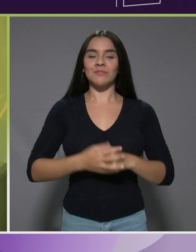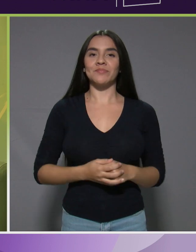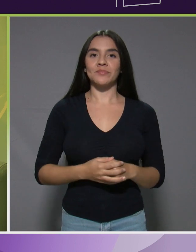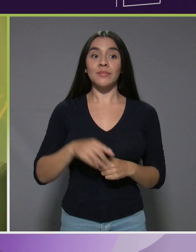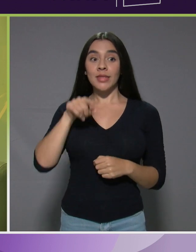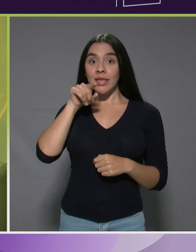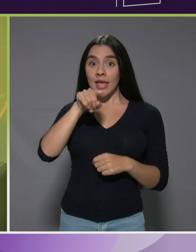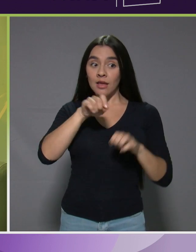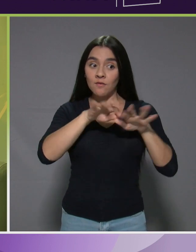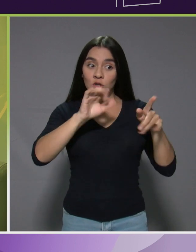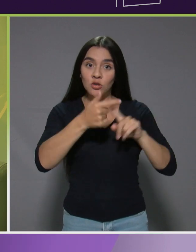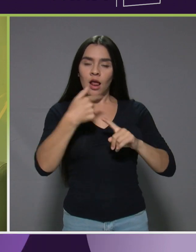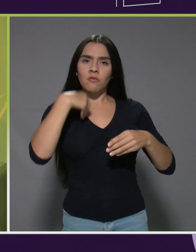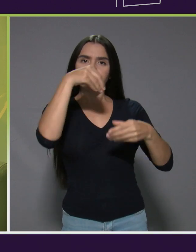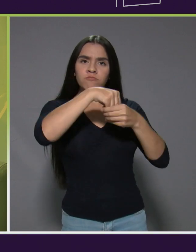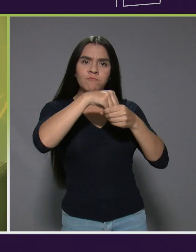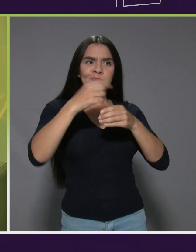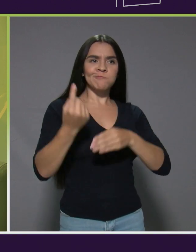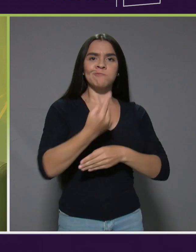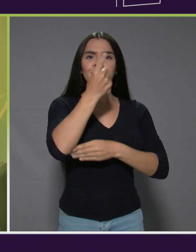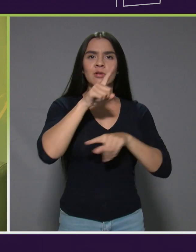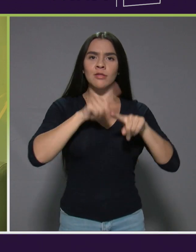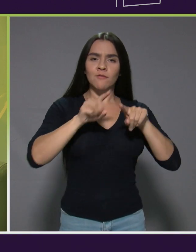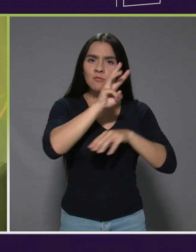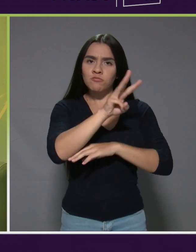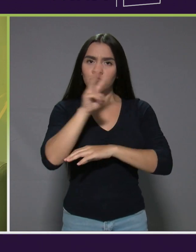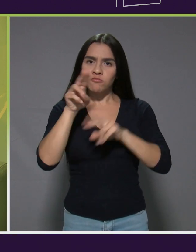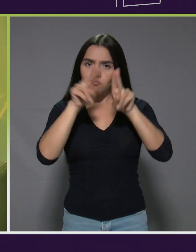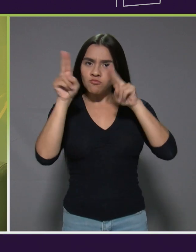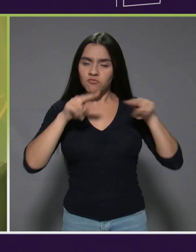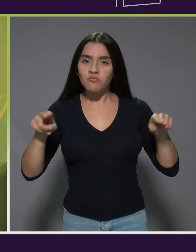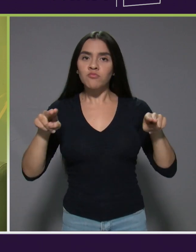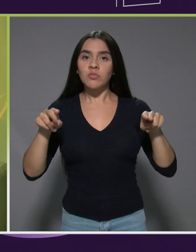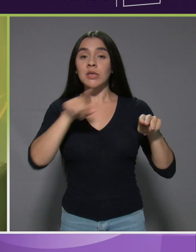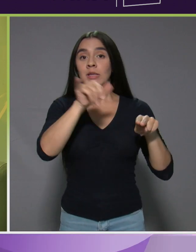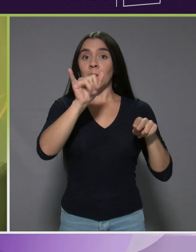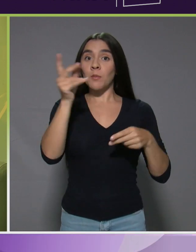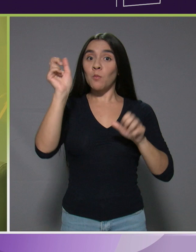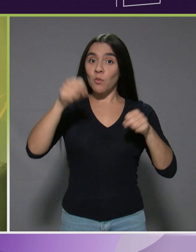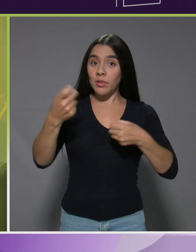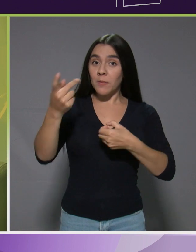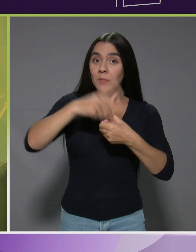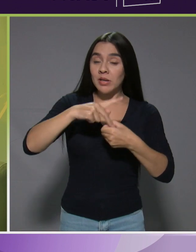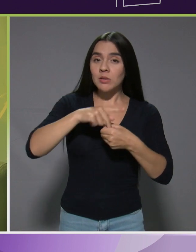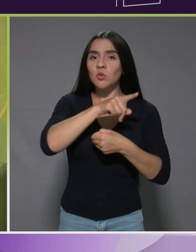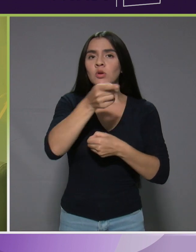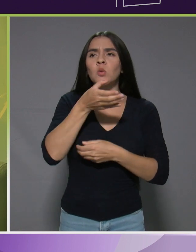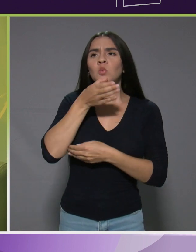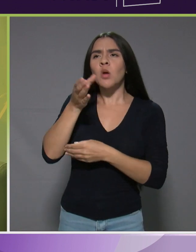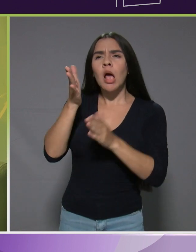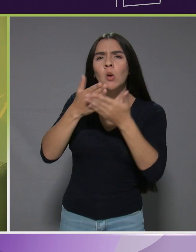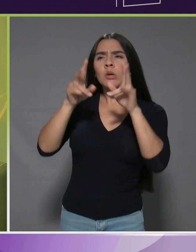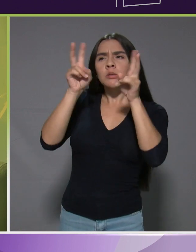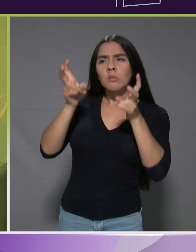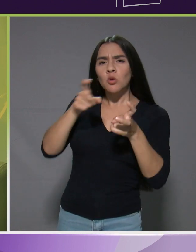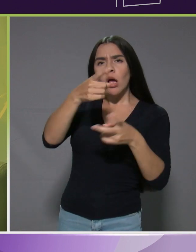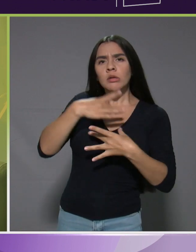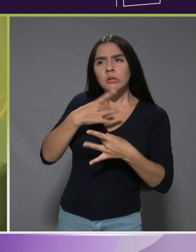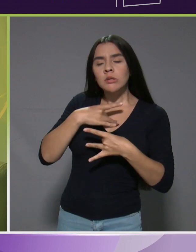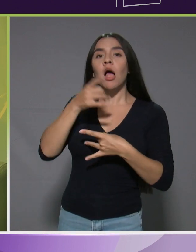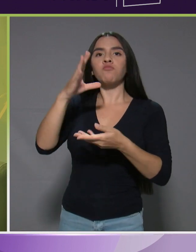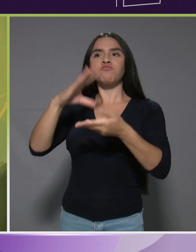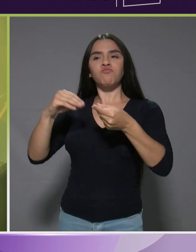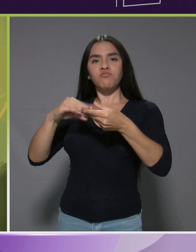Allí accede a contenidos exclusivos de las plataformas digitales y también puede participar sugiriéndonos temas que le interesan, que abordemos